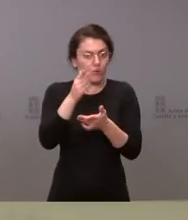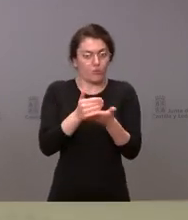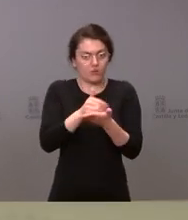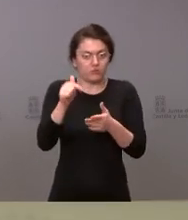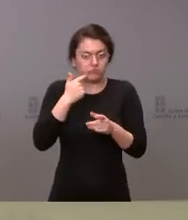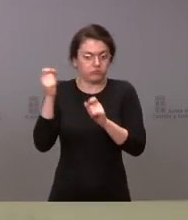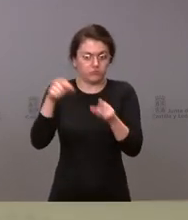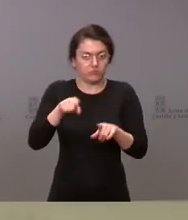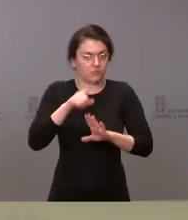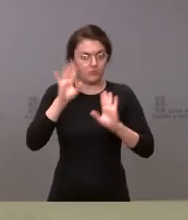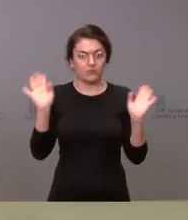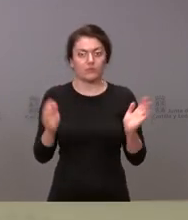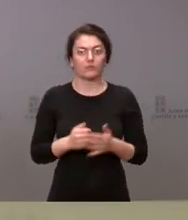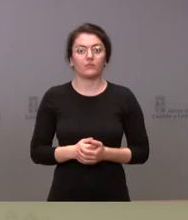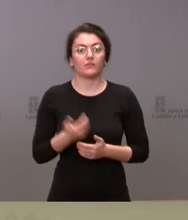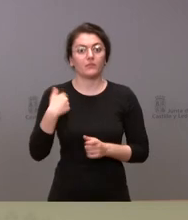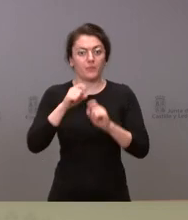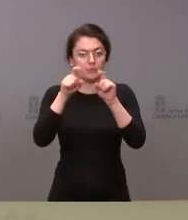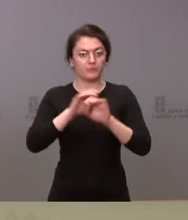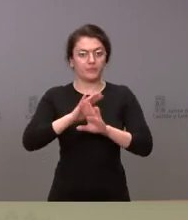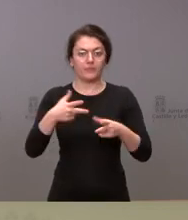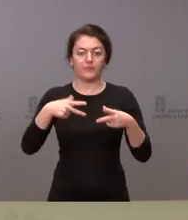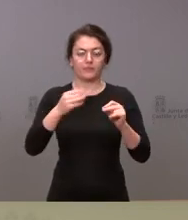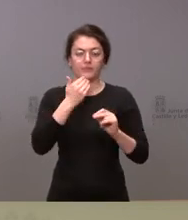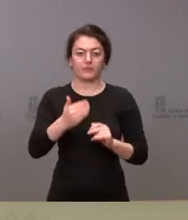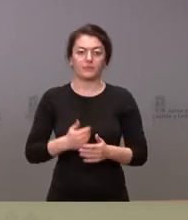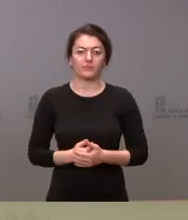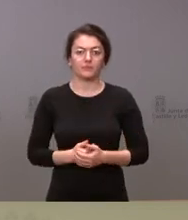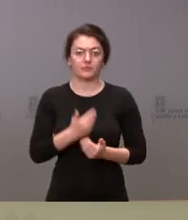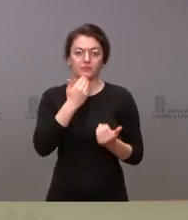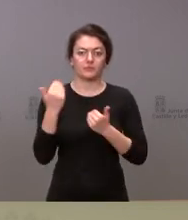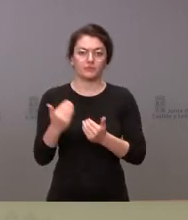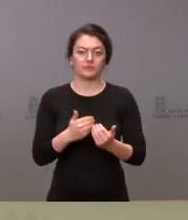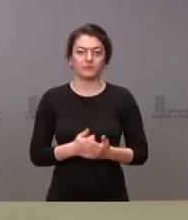pues si no hay ninguna pregunta más aquí terminamos gracias muchas gracias